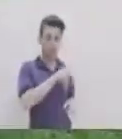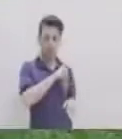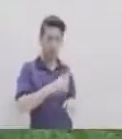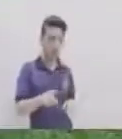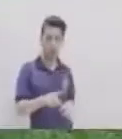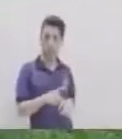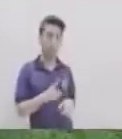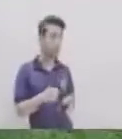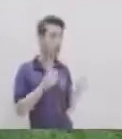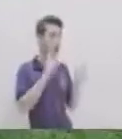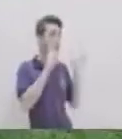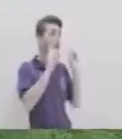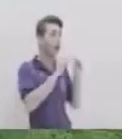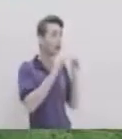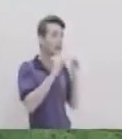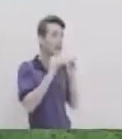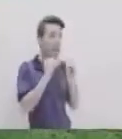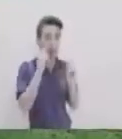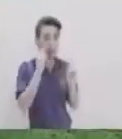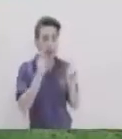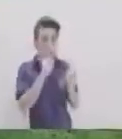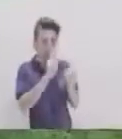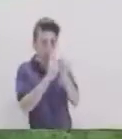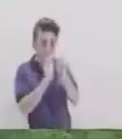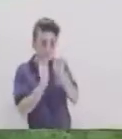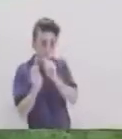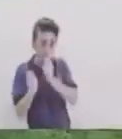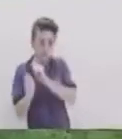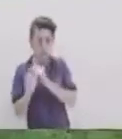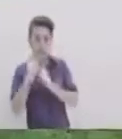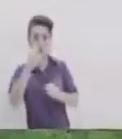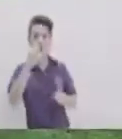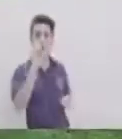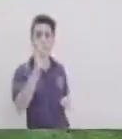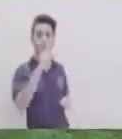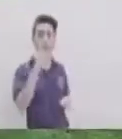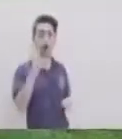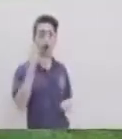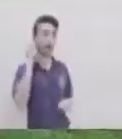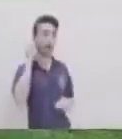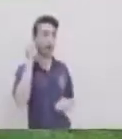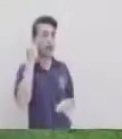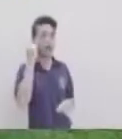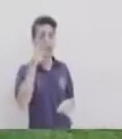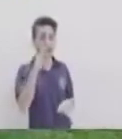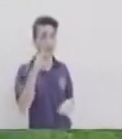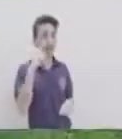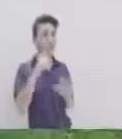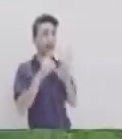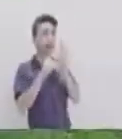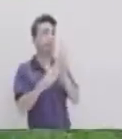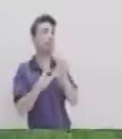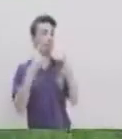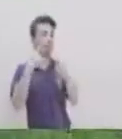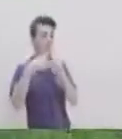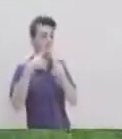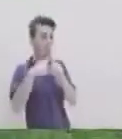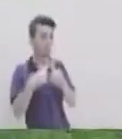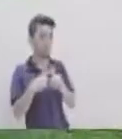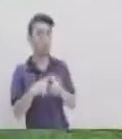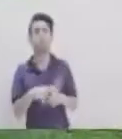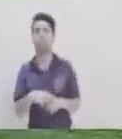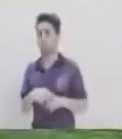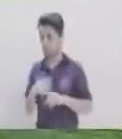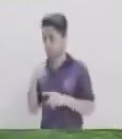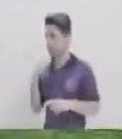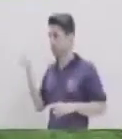responsabilidades Sino es enseñar Y corregir ¿Verdad? Que es parte De ser un buen líder Y un líder positivo Así Tú mismo